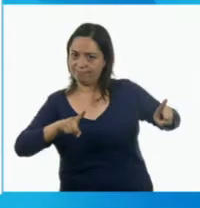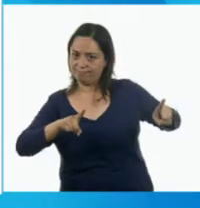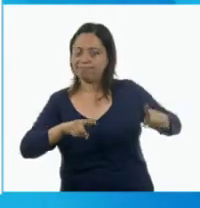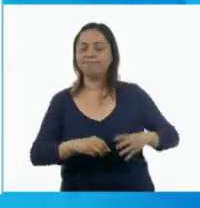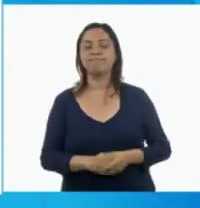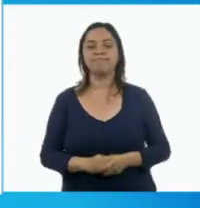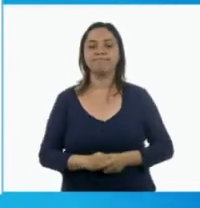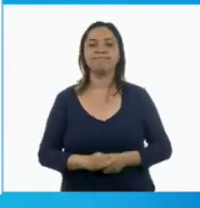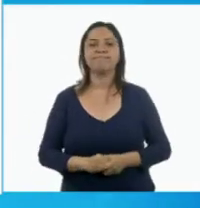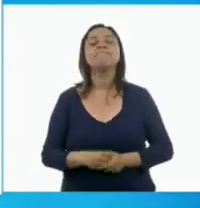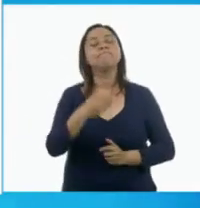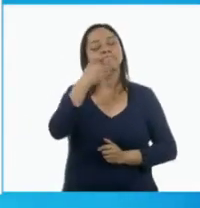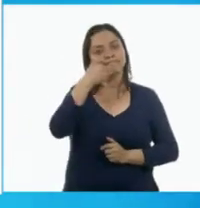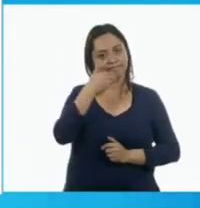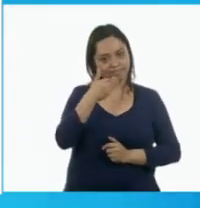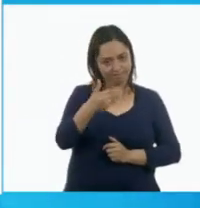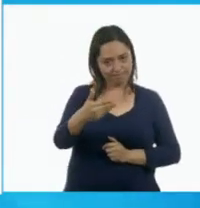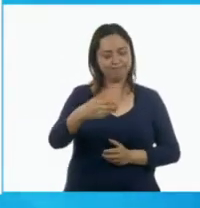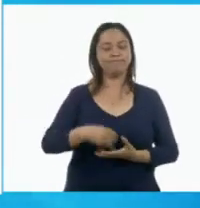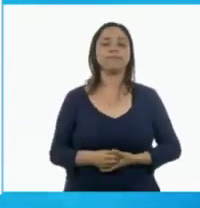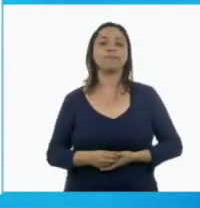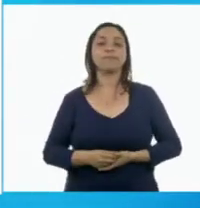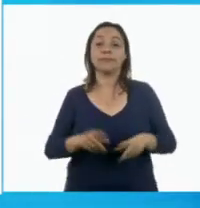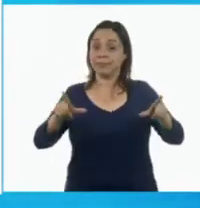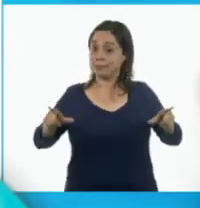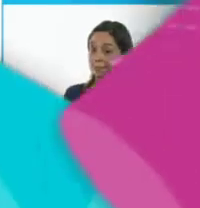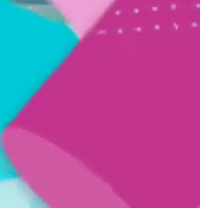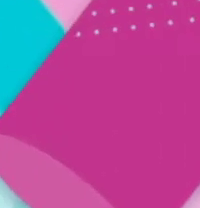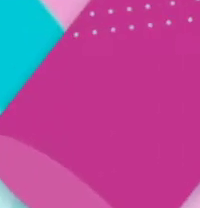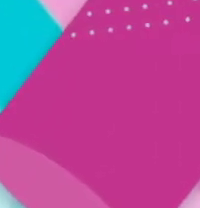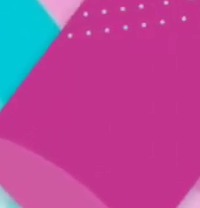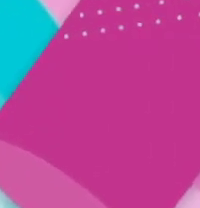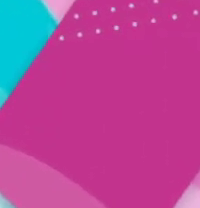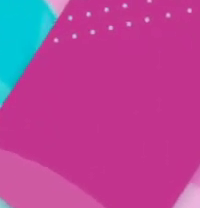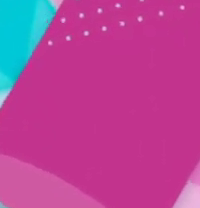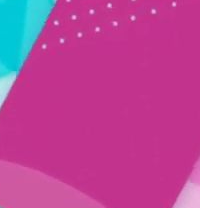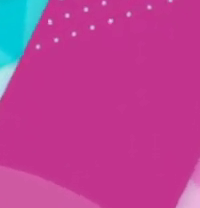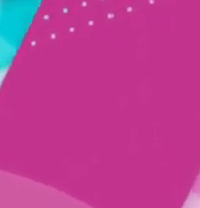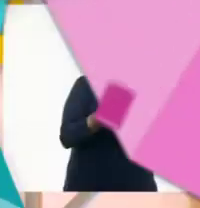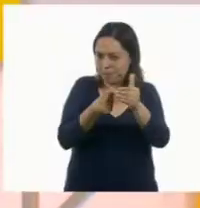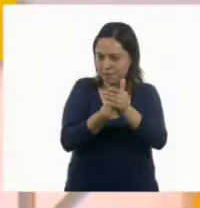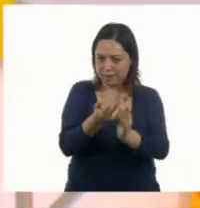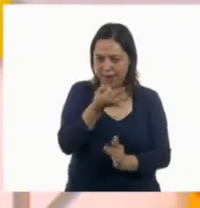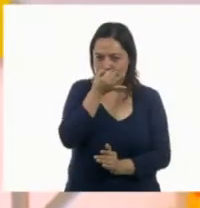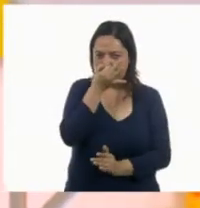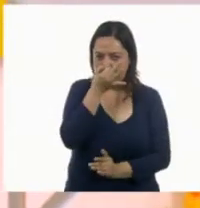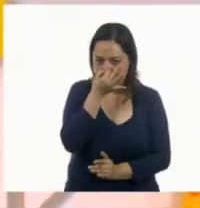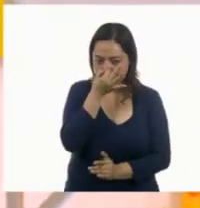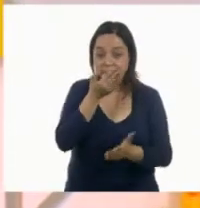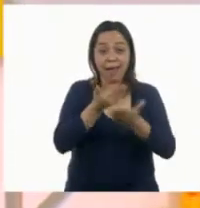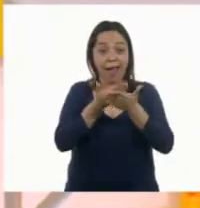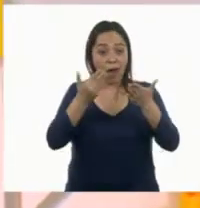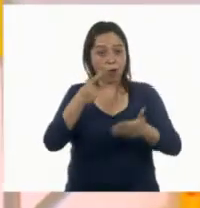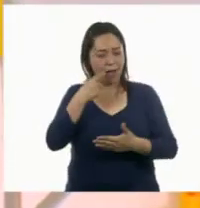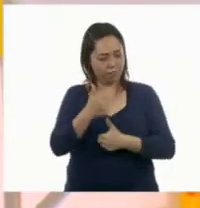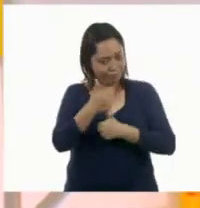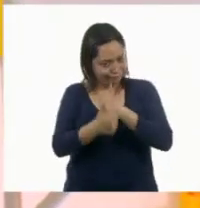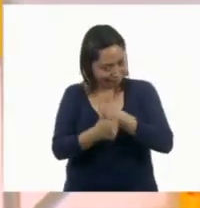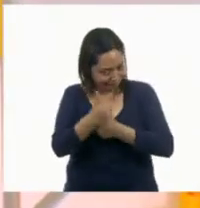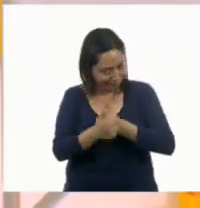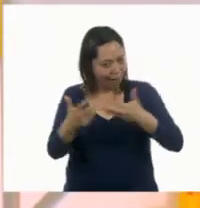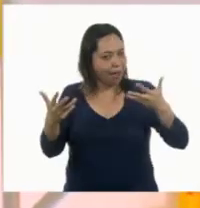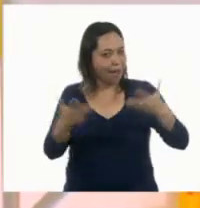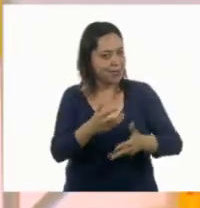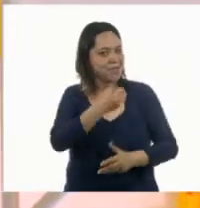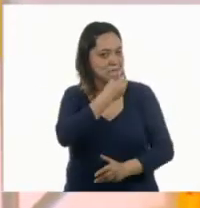Muy bien, pues para concluir nuestra clase, os voy a invitar a un reto bien, bien, bien